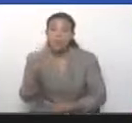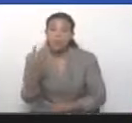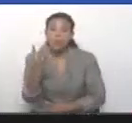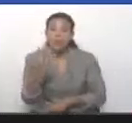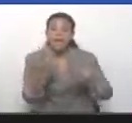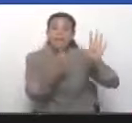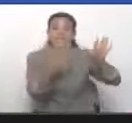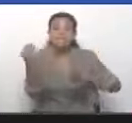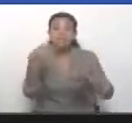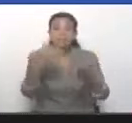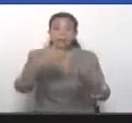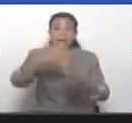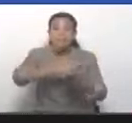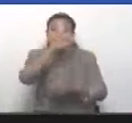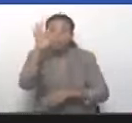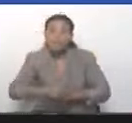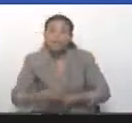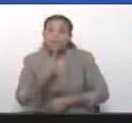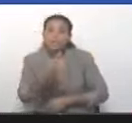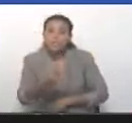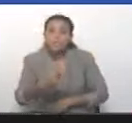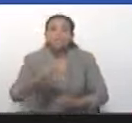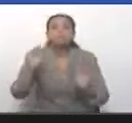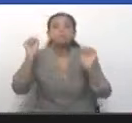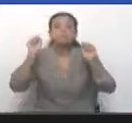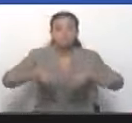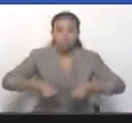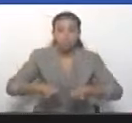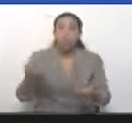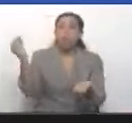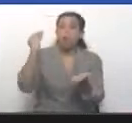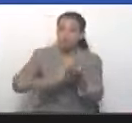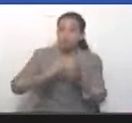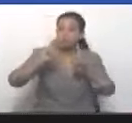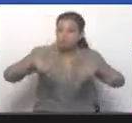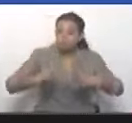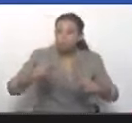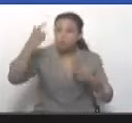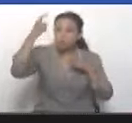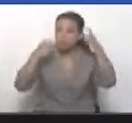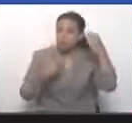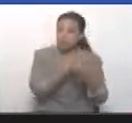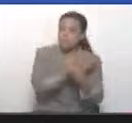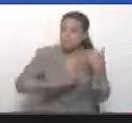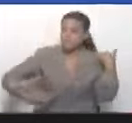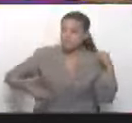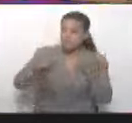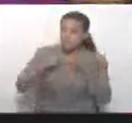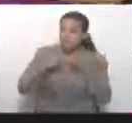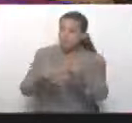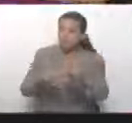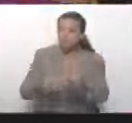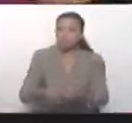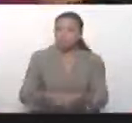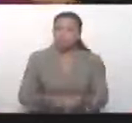60% de los venezolanos votaron por ratificar al comandante Hugo Rafael Chávez Frías.